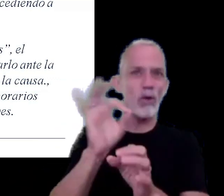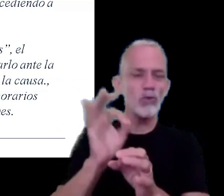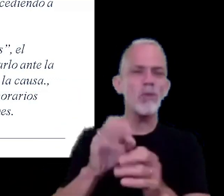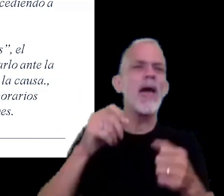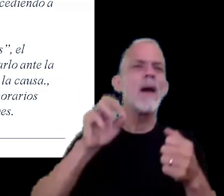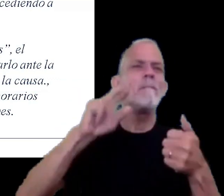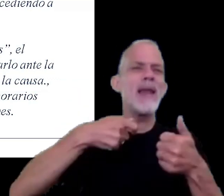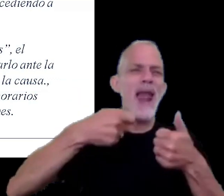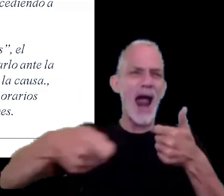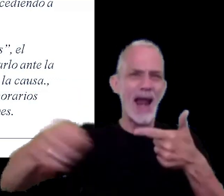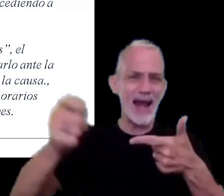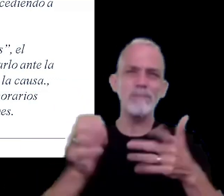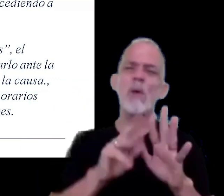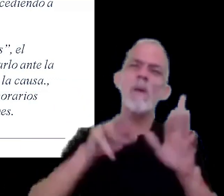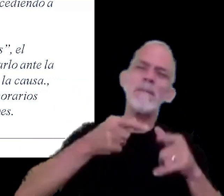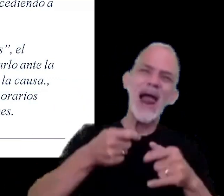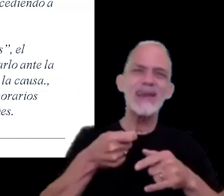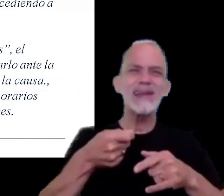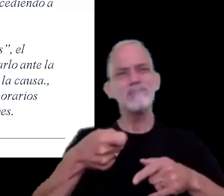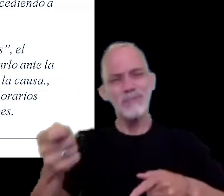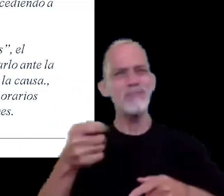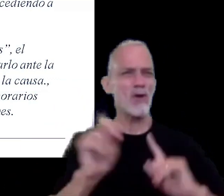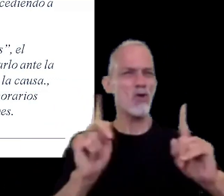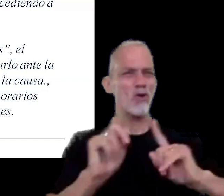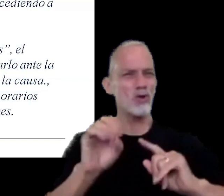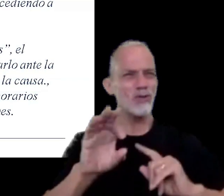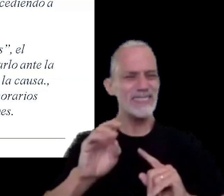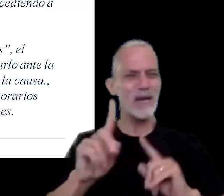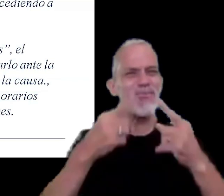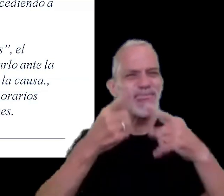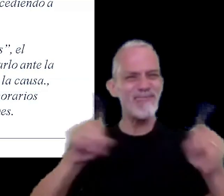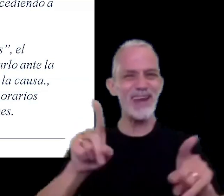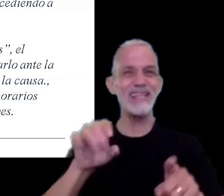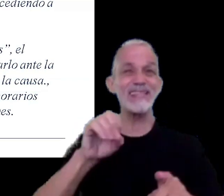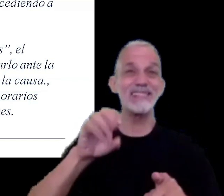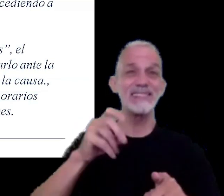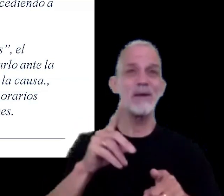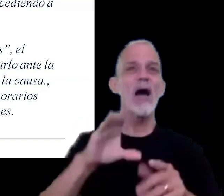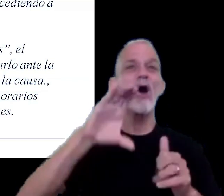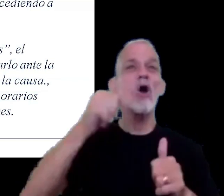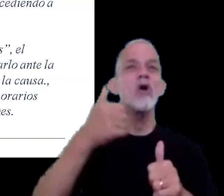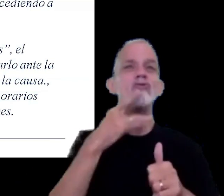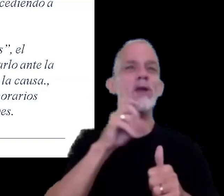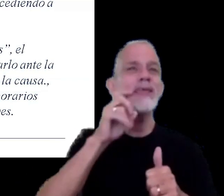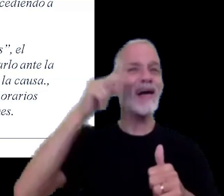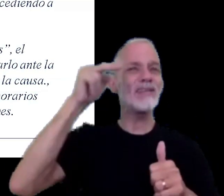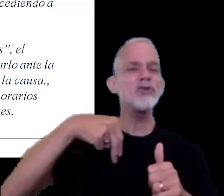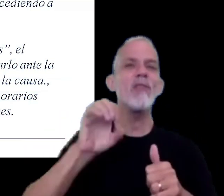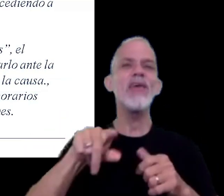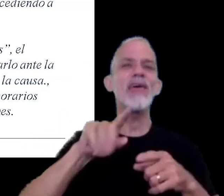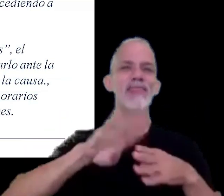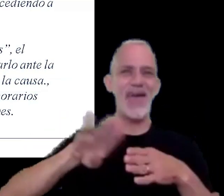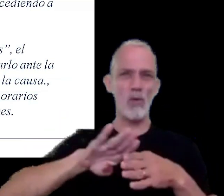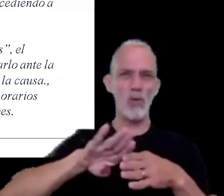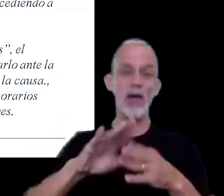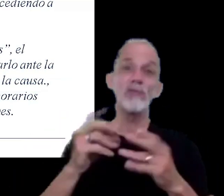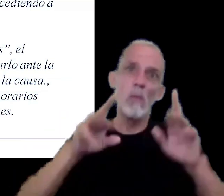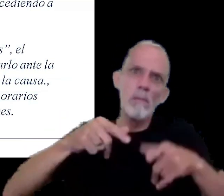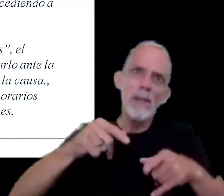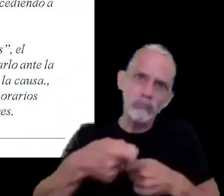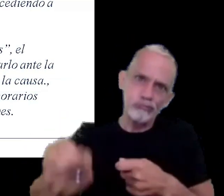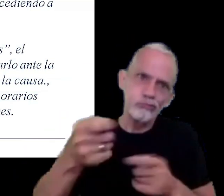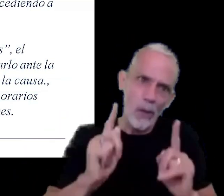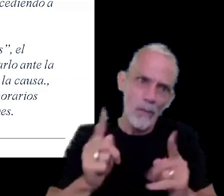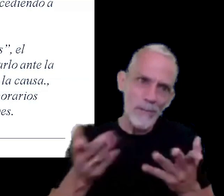pero no se lo llama plan de facilidades en esta resolución sino consolidación de deuda no es más que un plan de facilidades